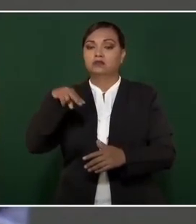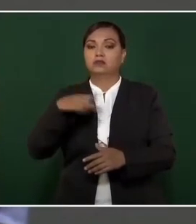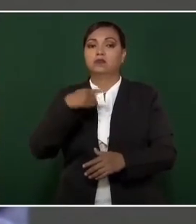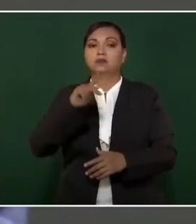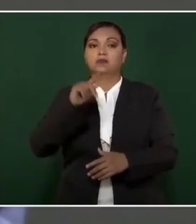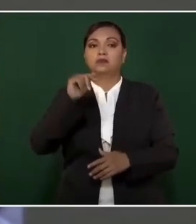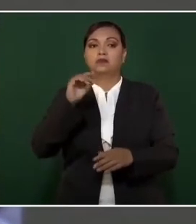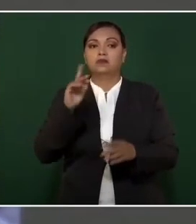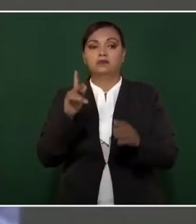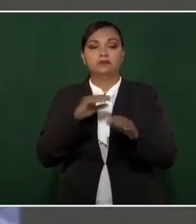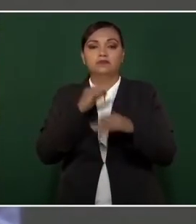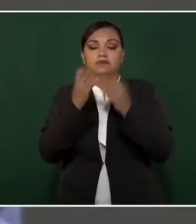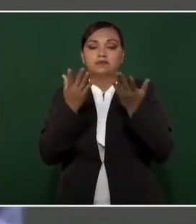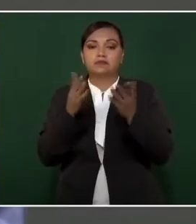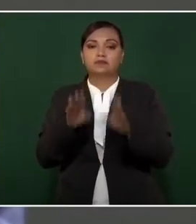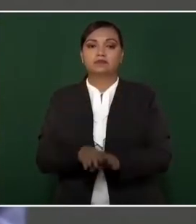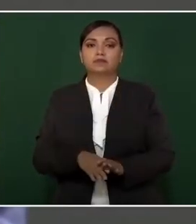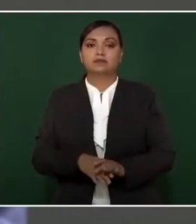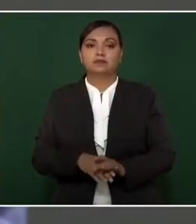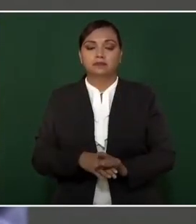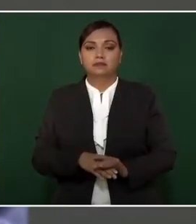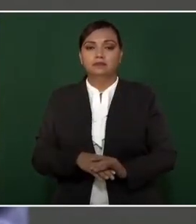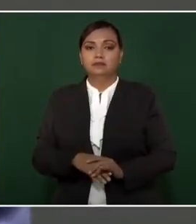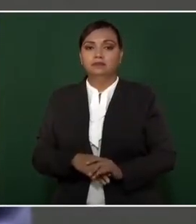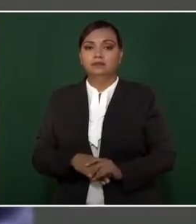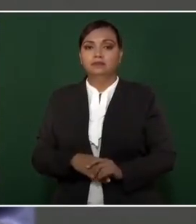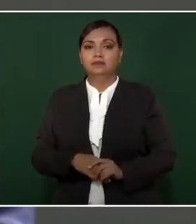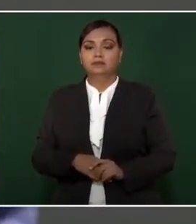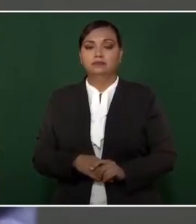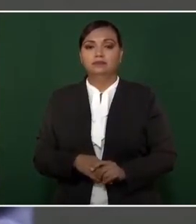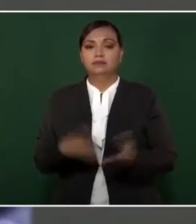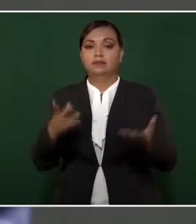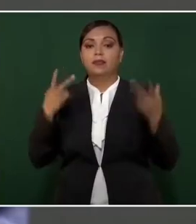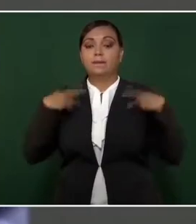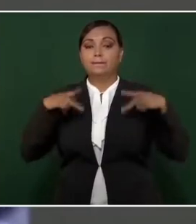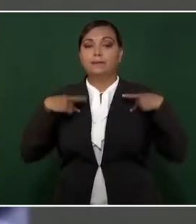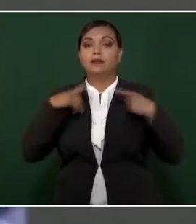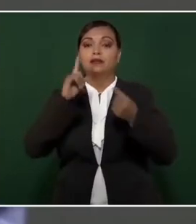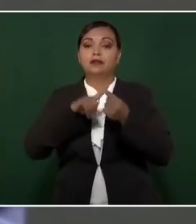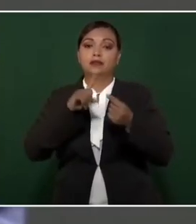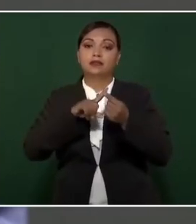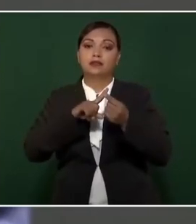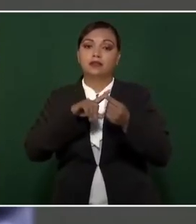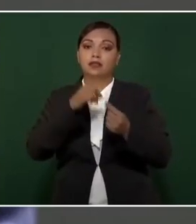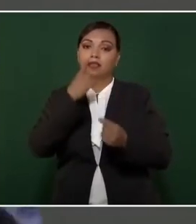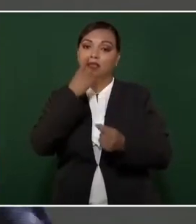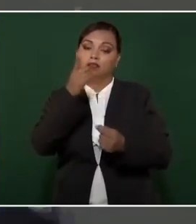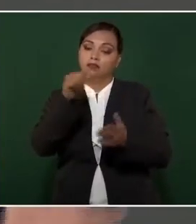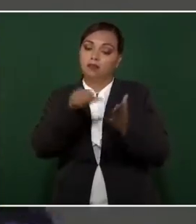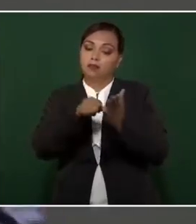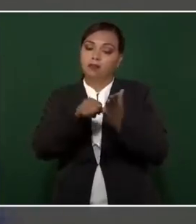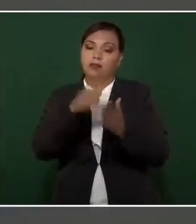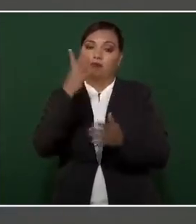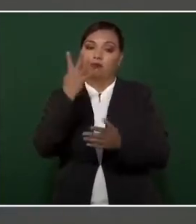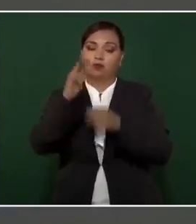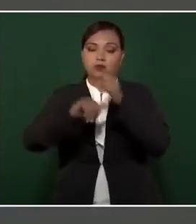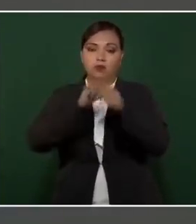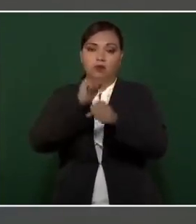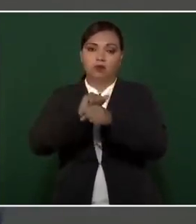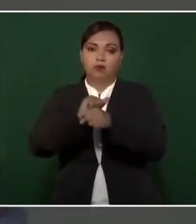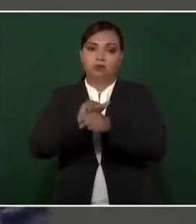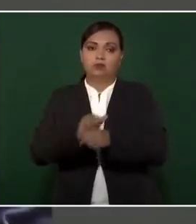Pero de todas maneras, es la gente la que decide. Son cuatro años y